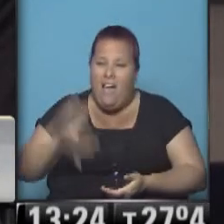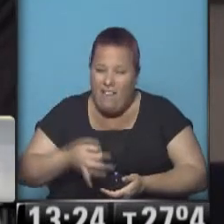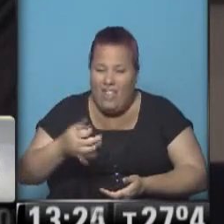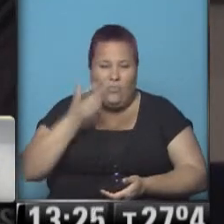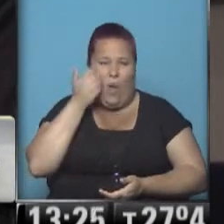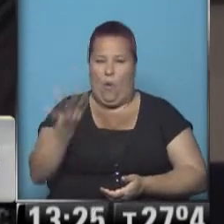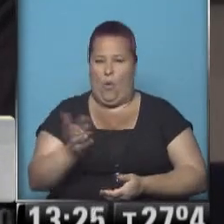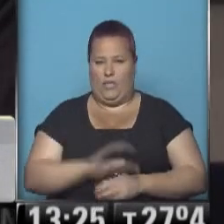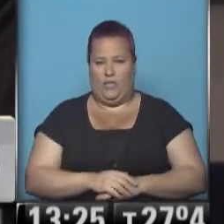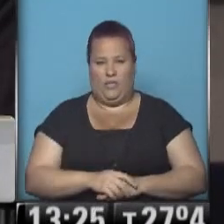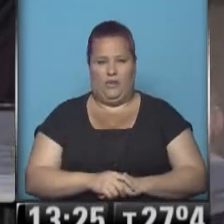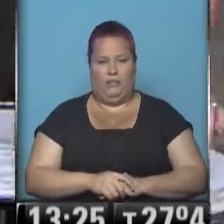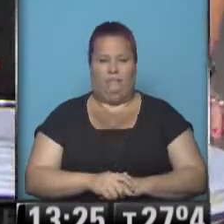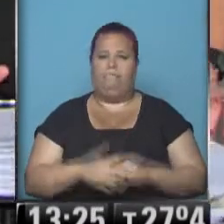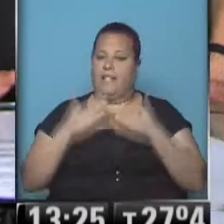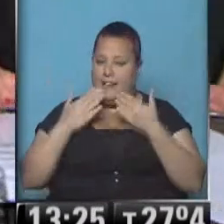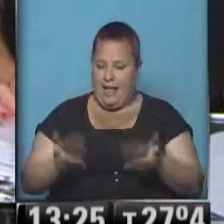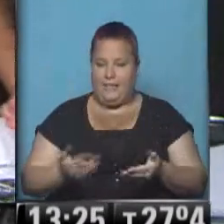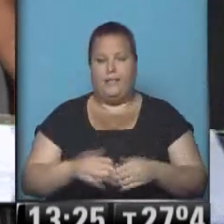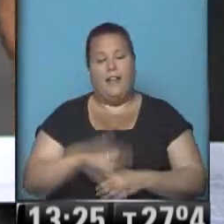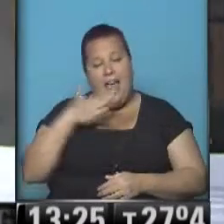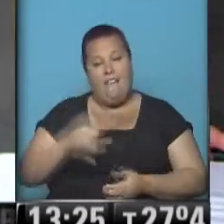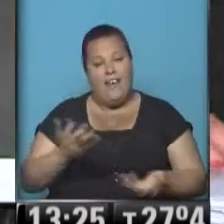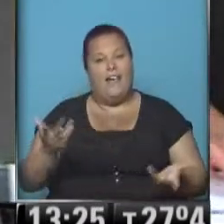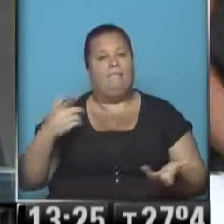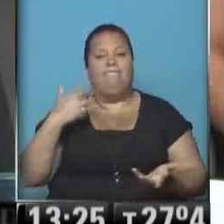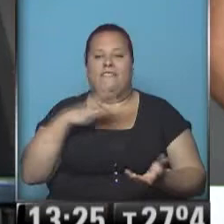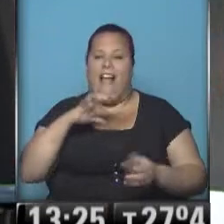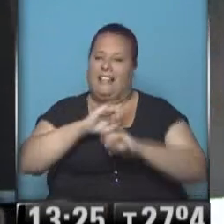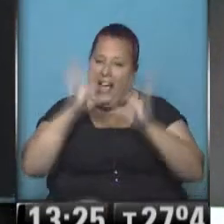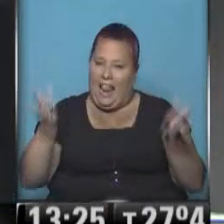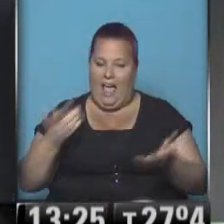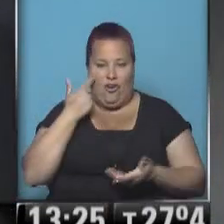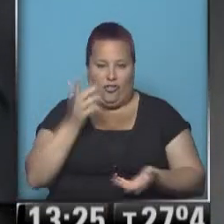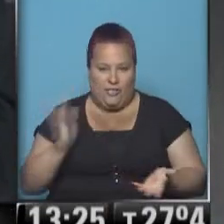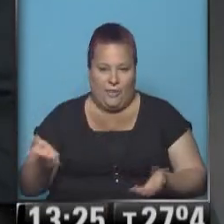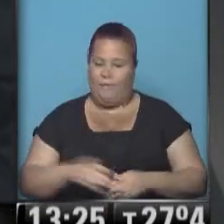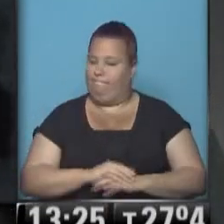vergonzoso. Gracias, Emilio. Una realidad que a veces no está tan visible. No, para nada.